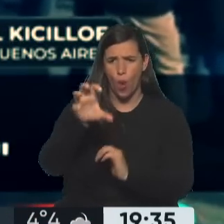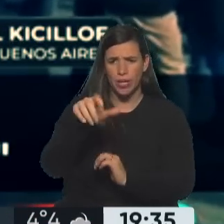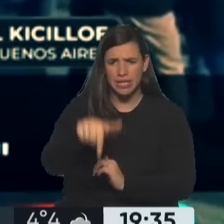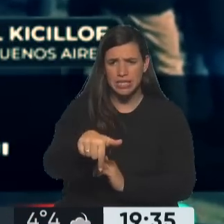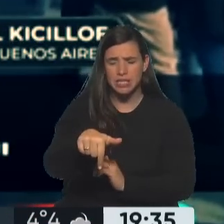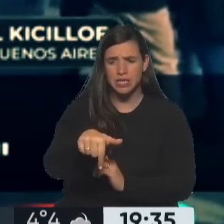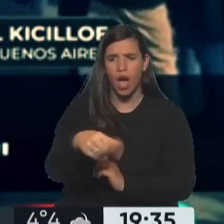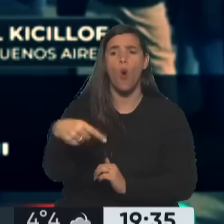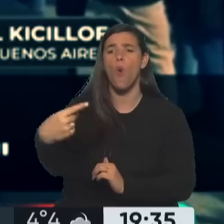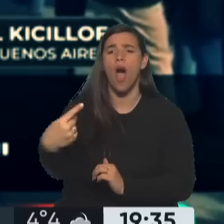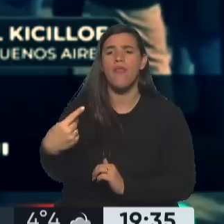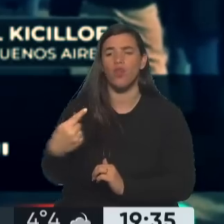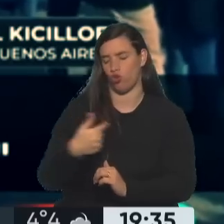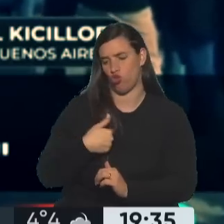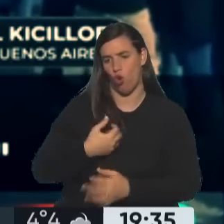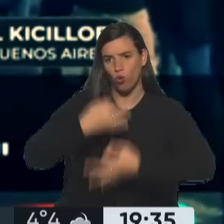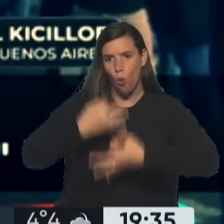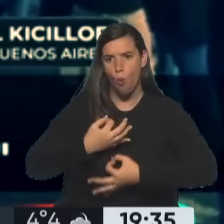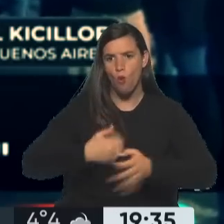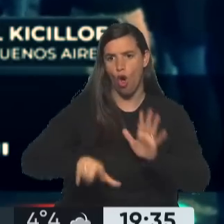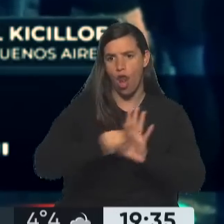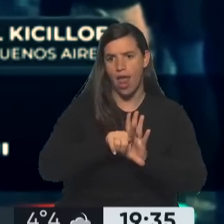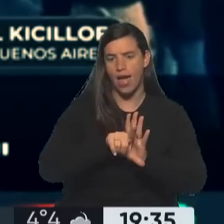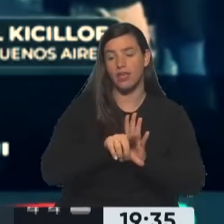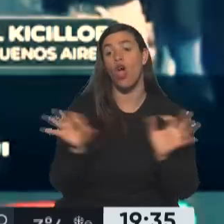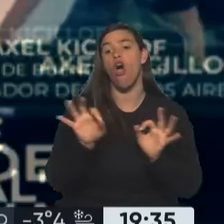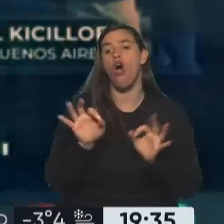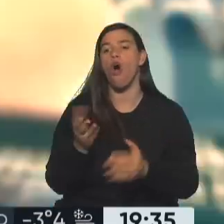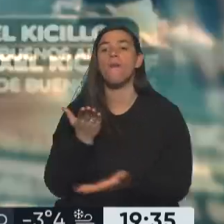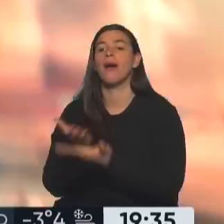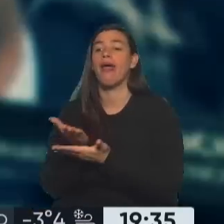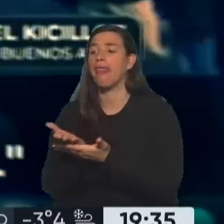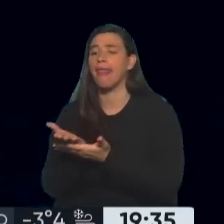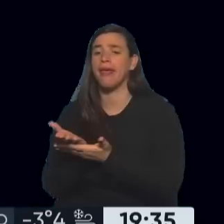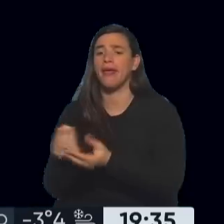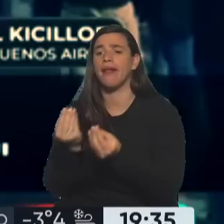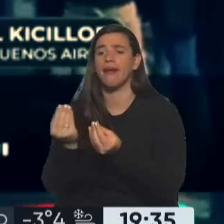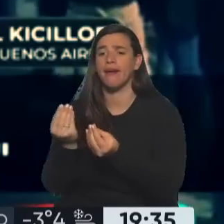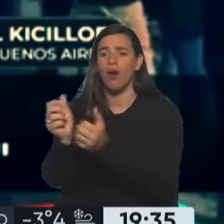bien le voy a mandar un WhatsApp a Rosati a ver qué día nos va a permitir hacer la elección acá en la provincia.